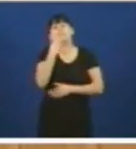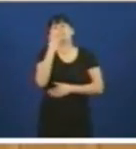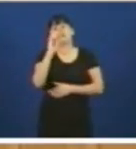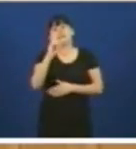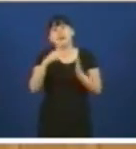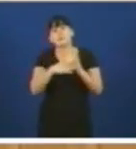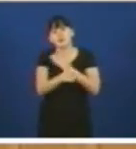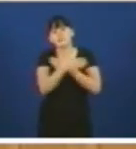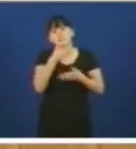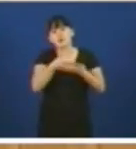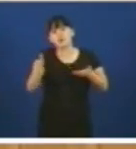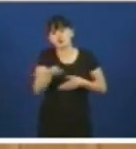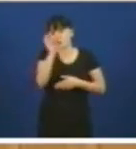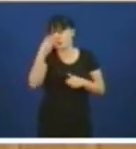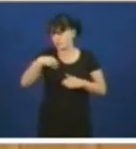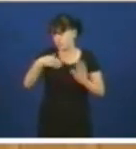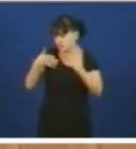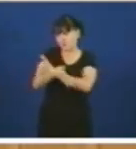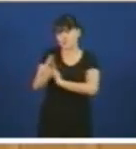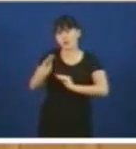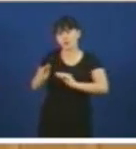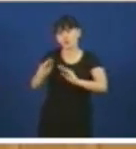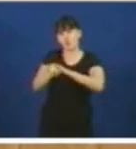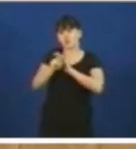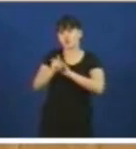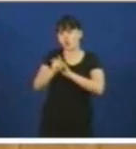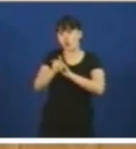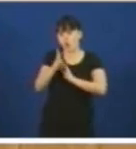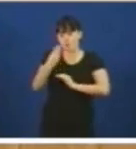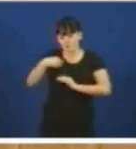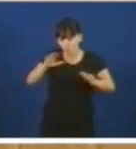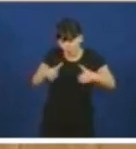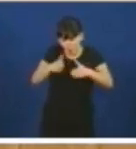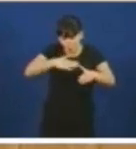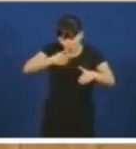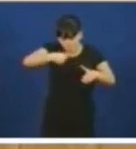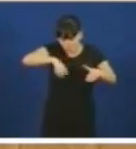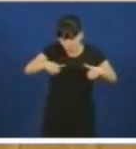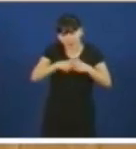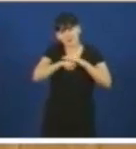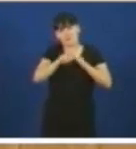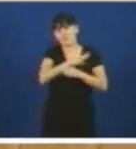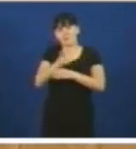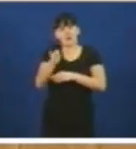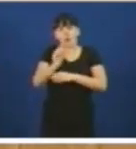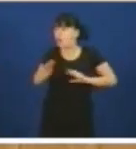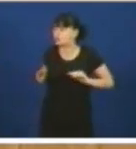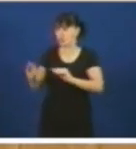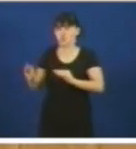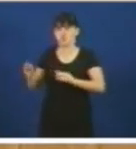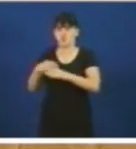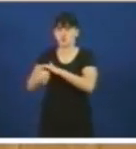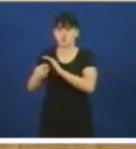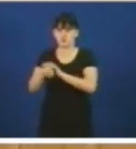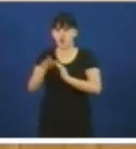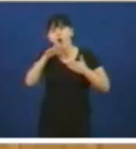non foi precisamente a xestión do goberno do Partido Popular señorías foi a xestión do goberno socialista en España e vostedes queren